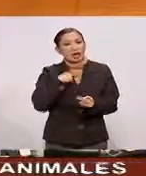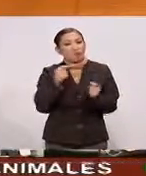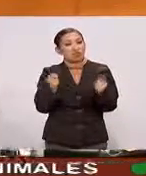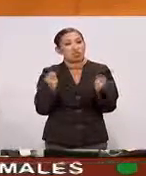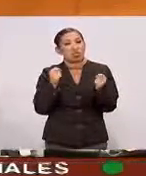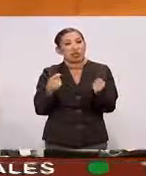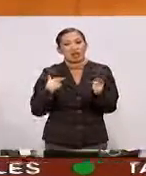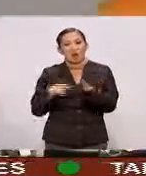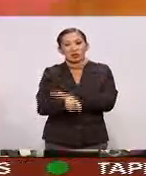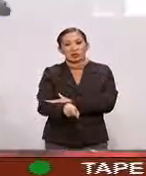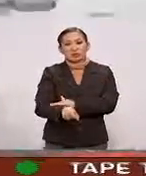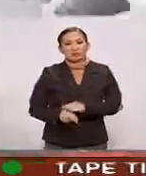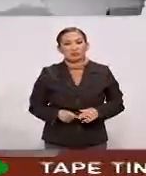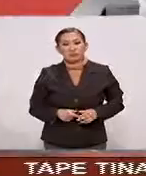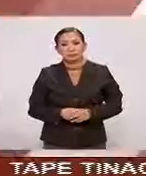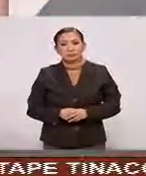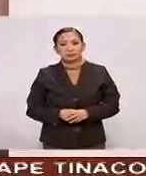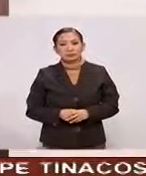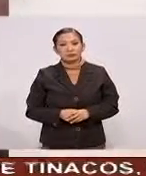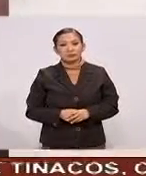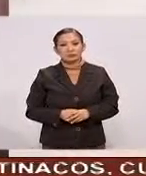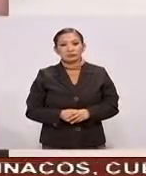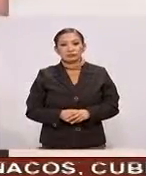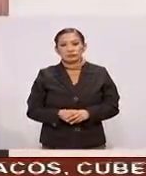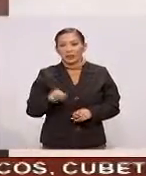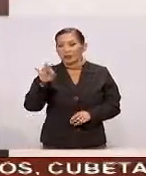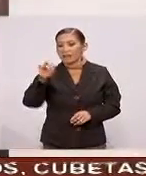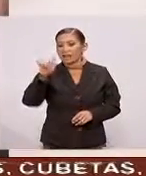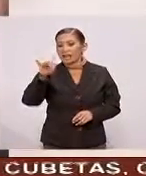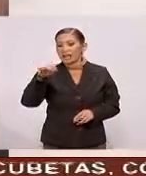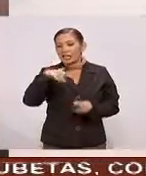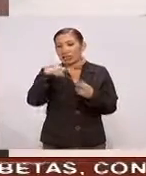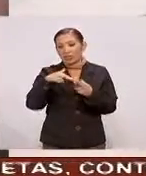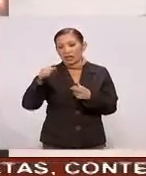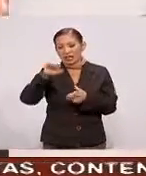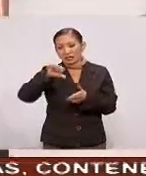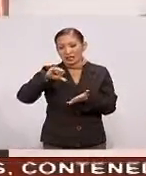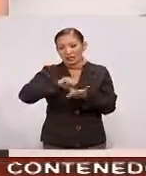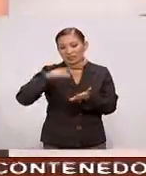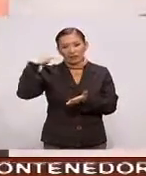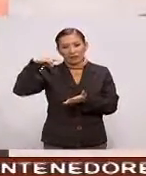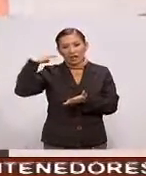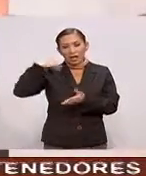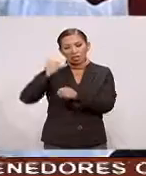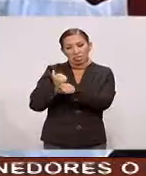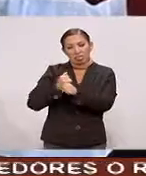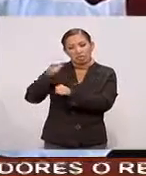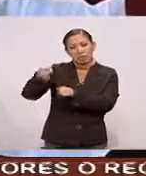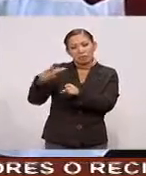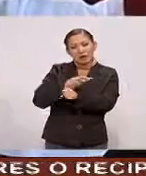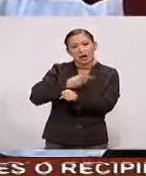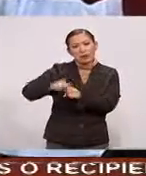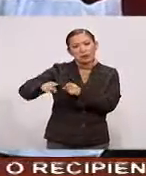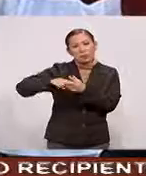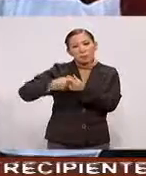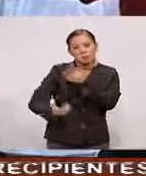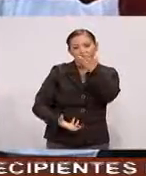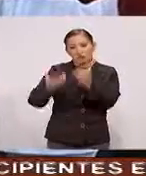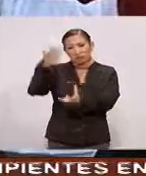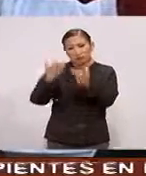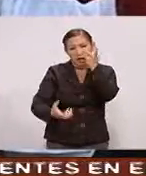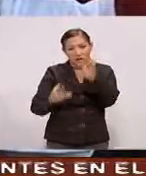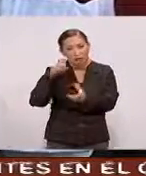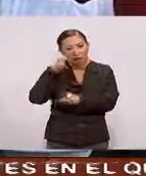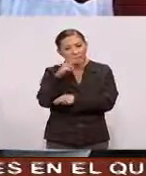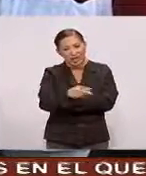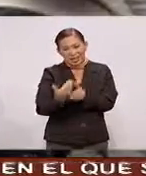En delitos De corrupción La Fiscalía Regional De la zona centro De Veracruz Investiga los hechos Que originaron El incendio Que